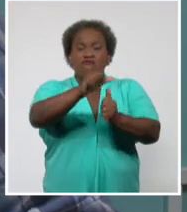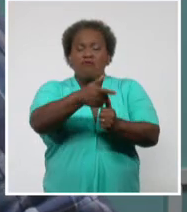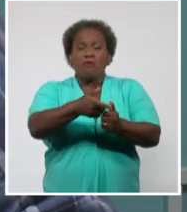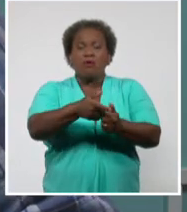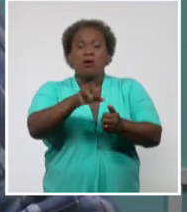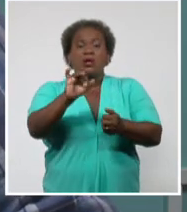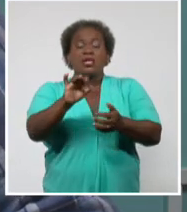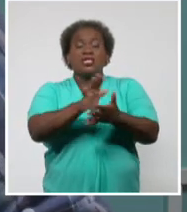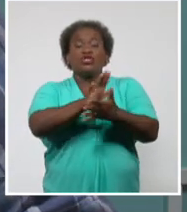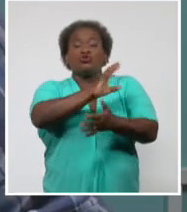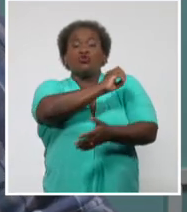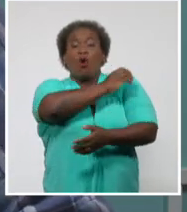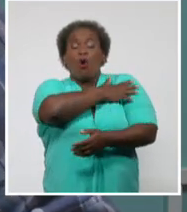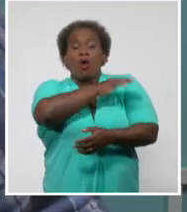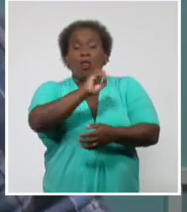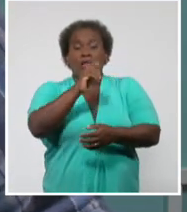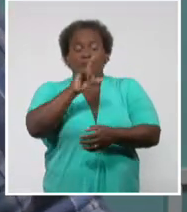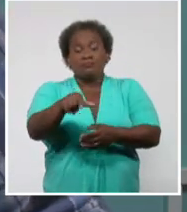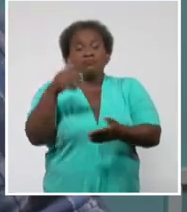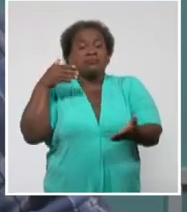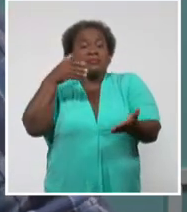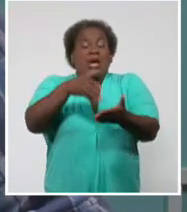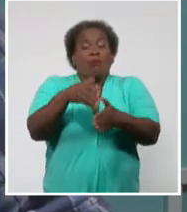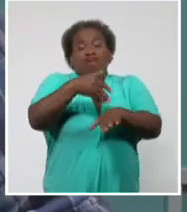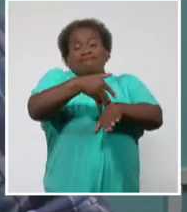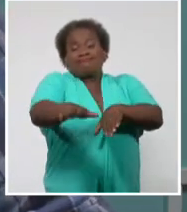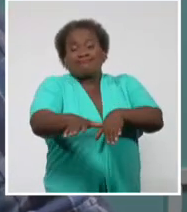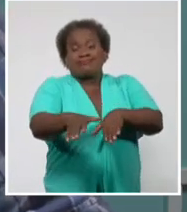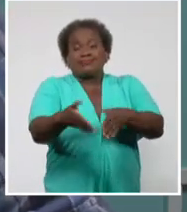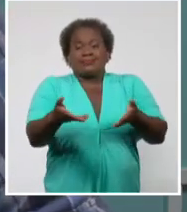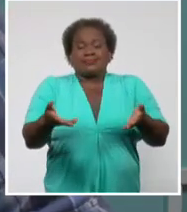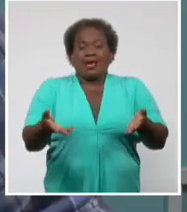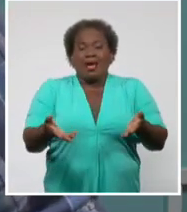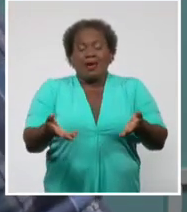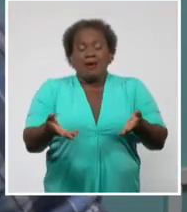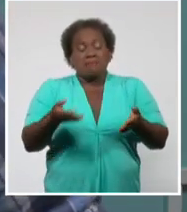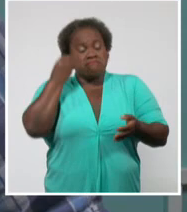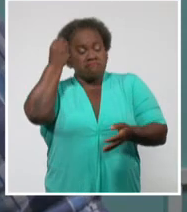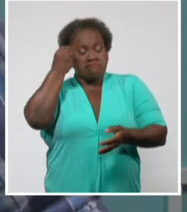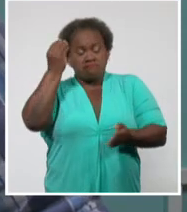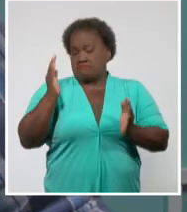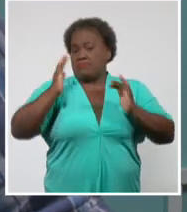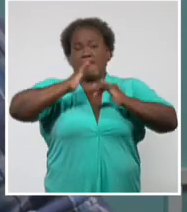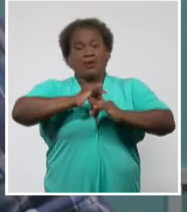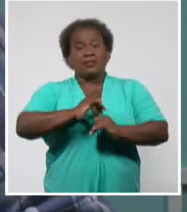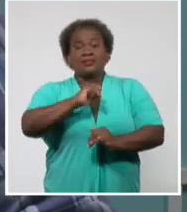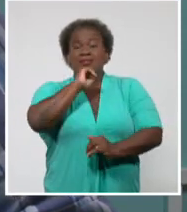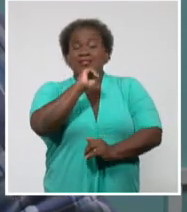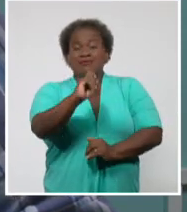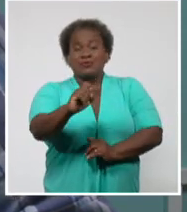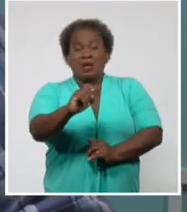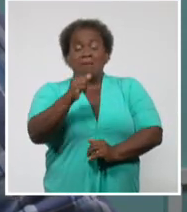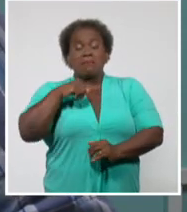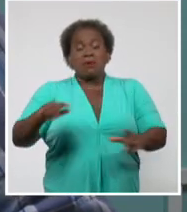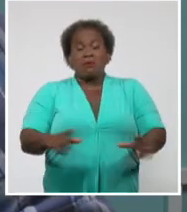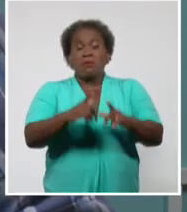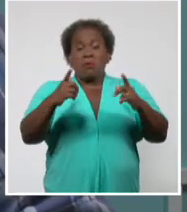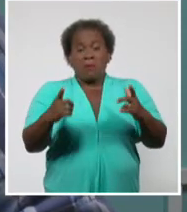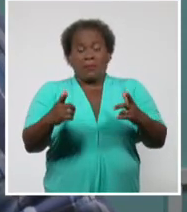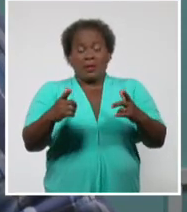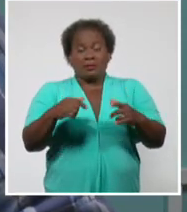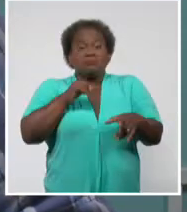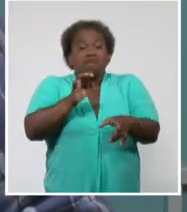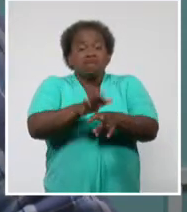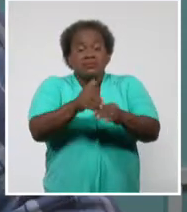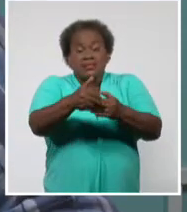un poco retrasado, pero bueno, creemos que no debe haber dificultad para cumplir la campaña. Estamos arrancando, como alguien dice,